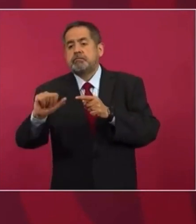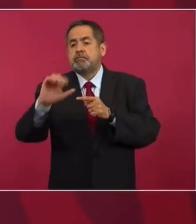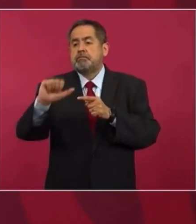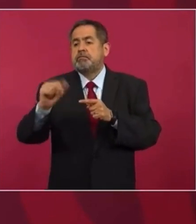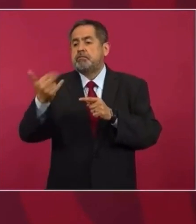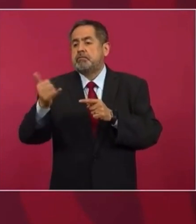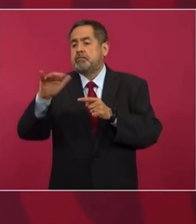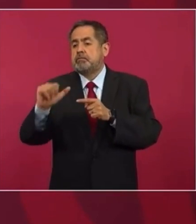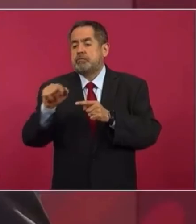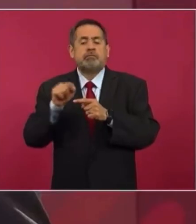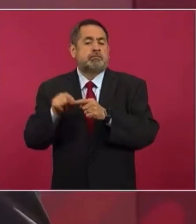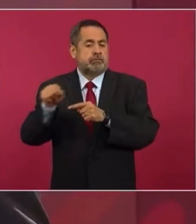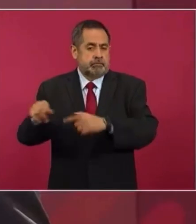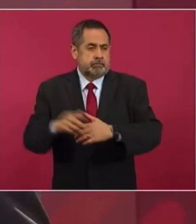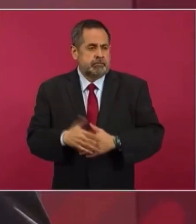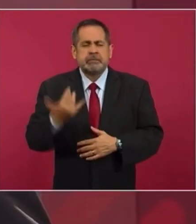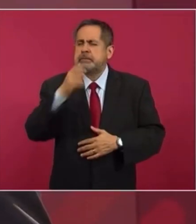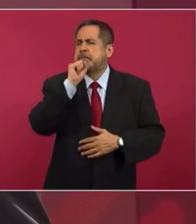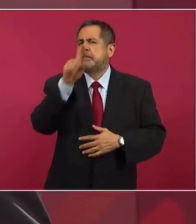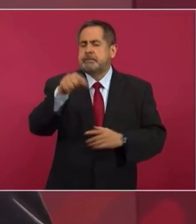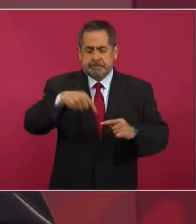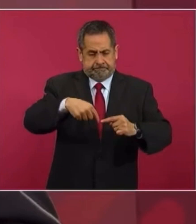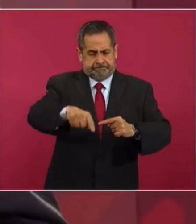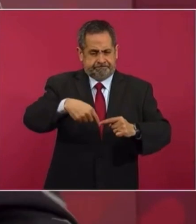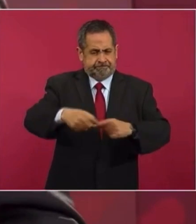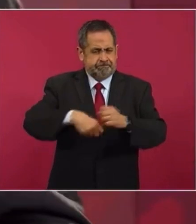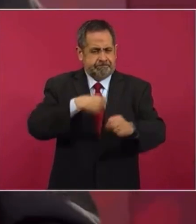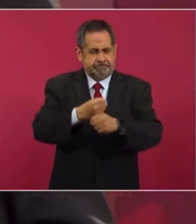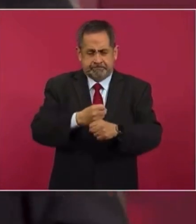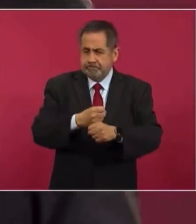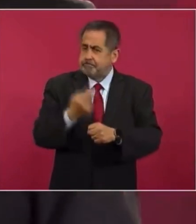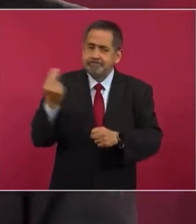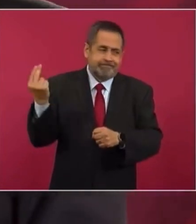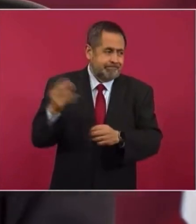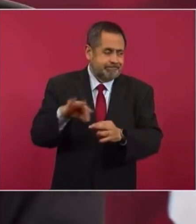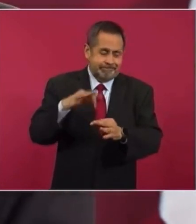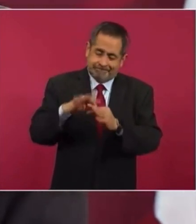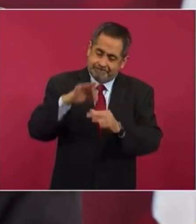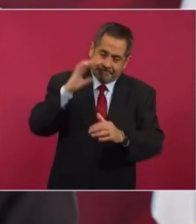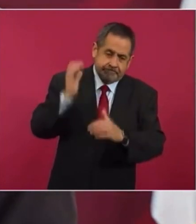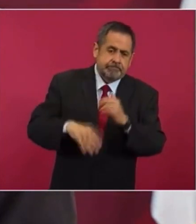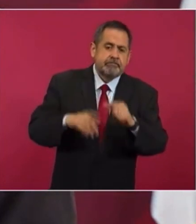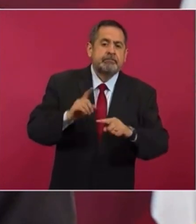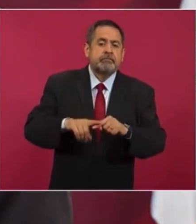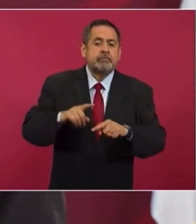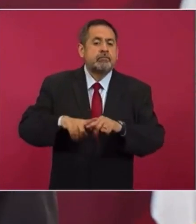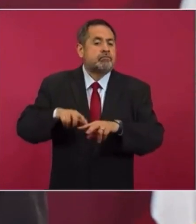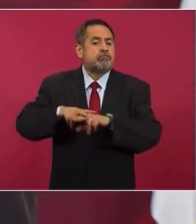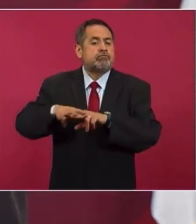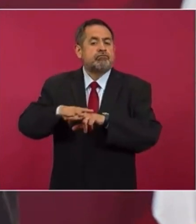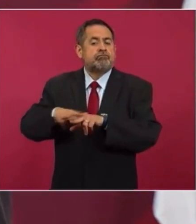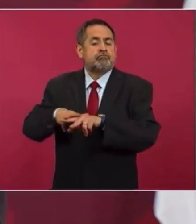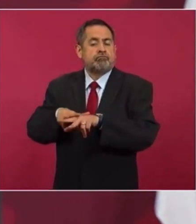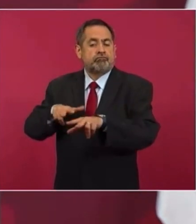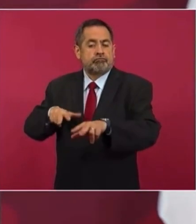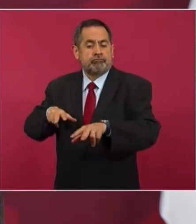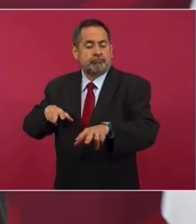y este año a finales tenemos que tener lista la vía del ferrocarril